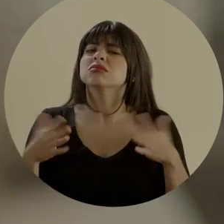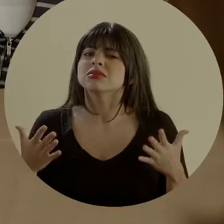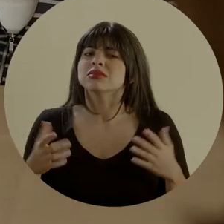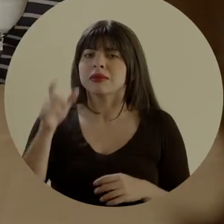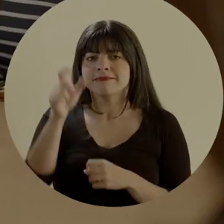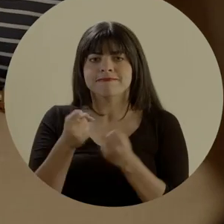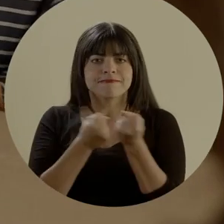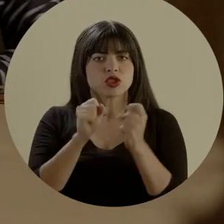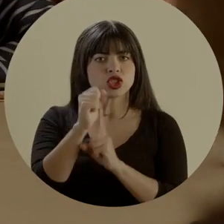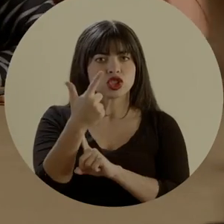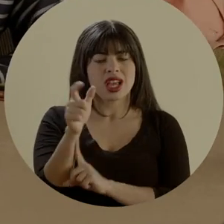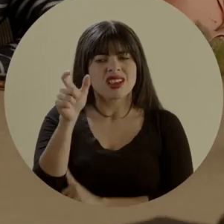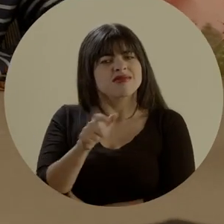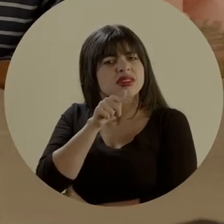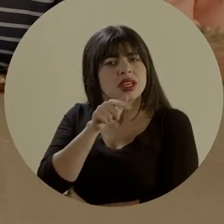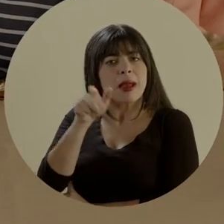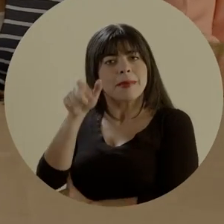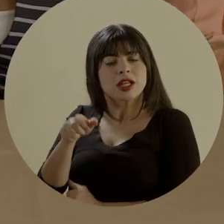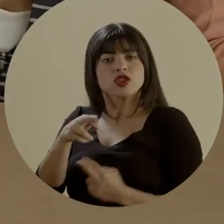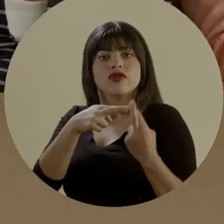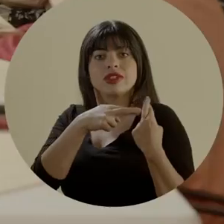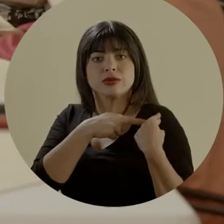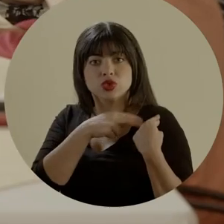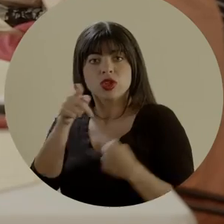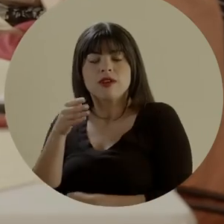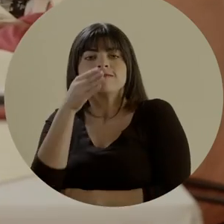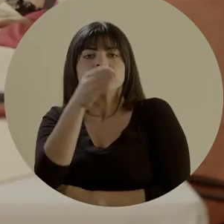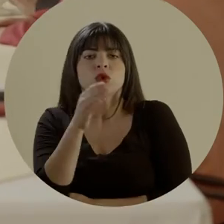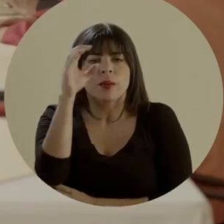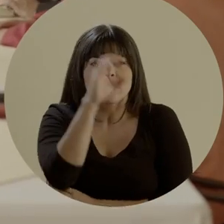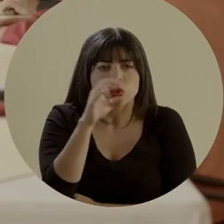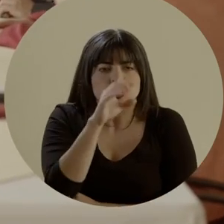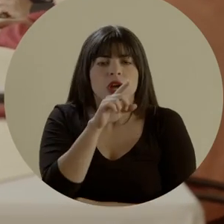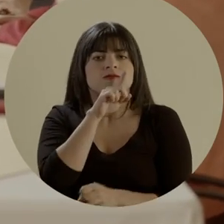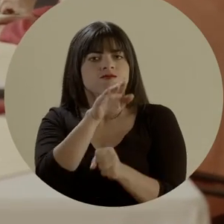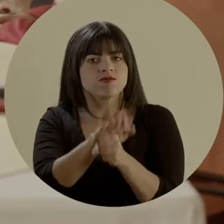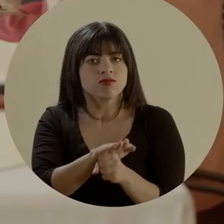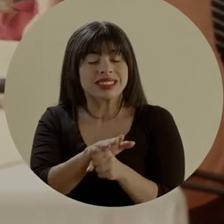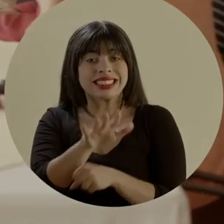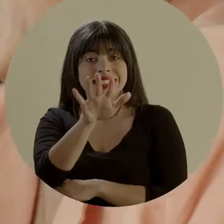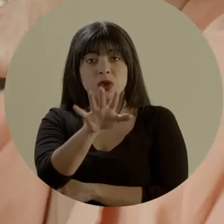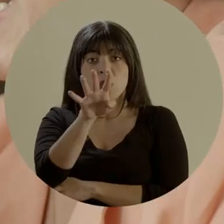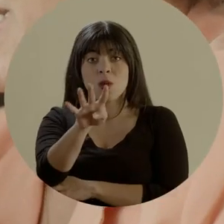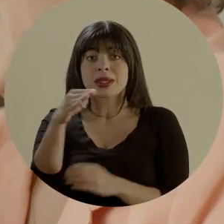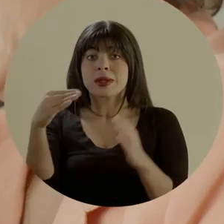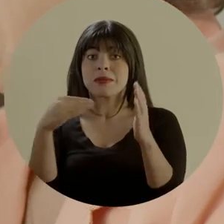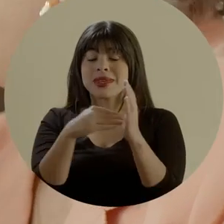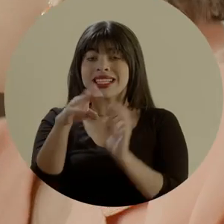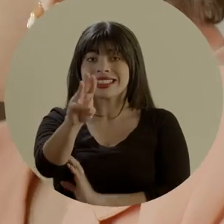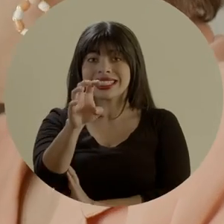sociales, quienes serán las personas responsables de ir a buscar y garantizar que 54.600